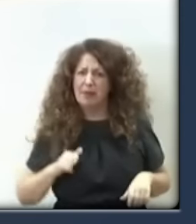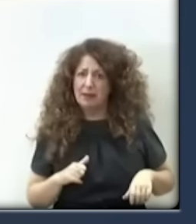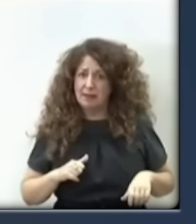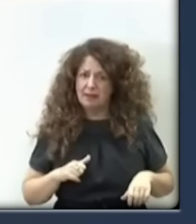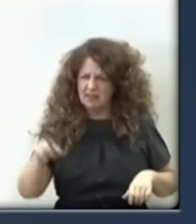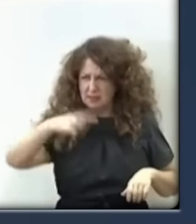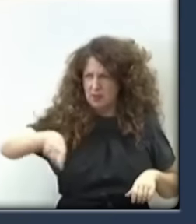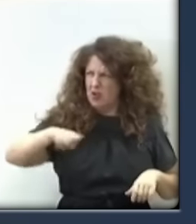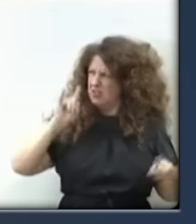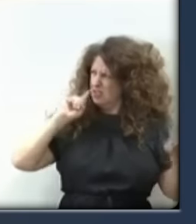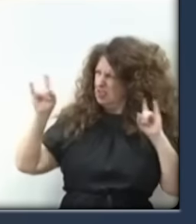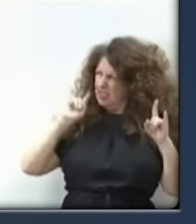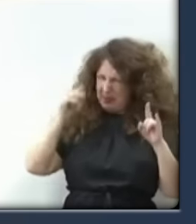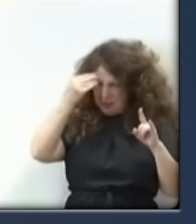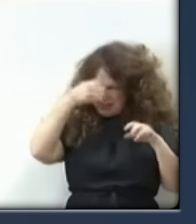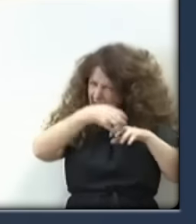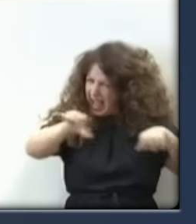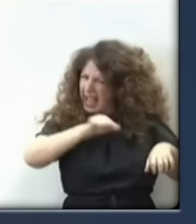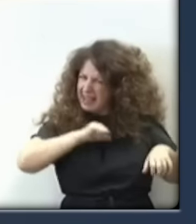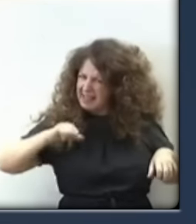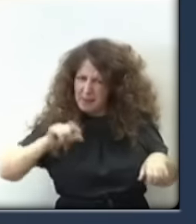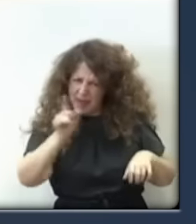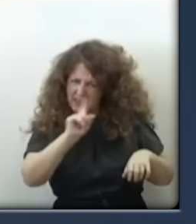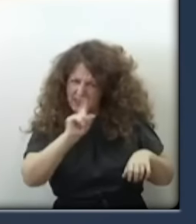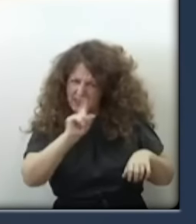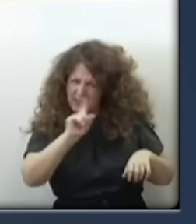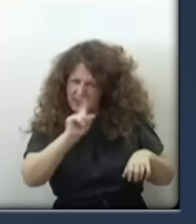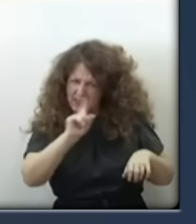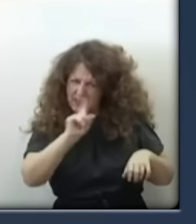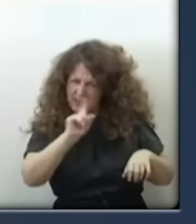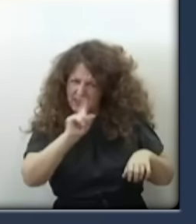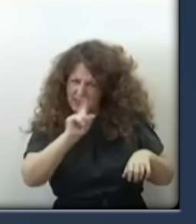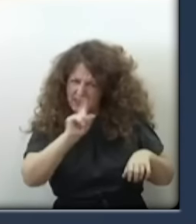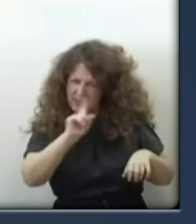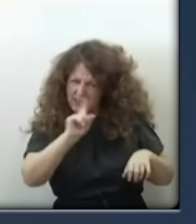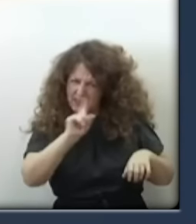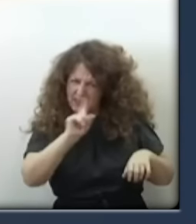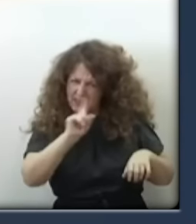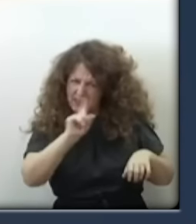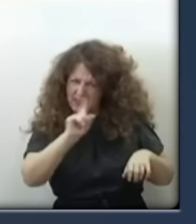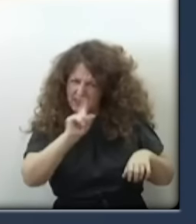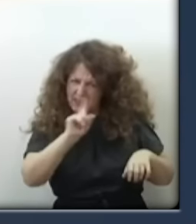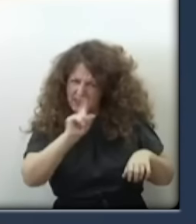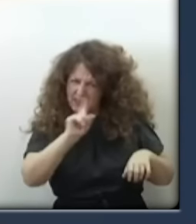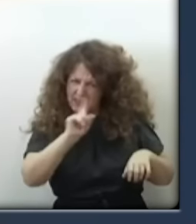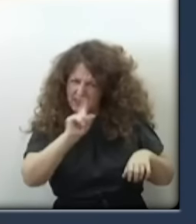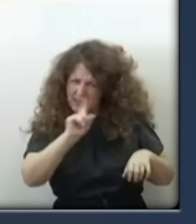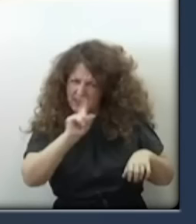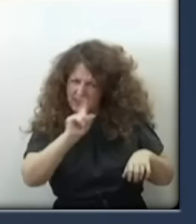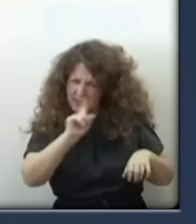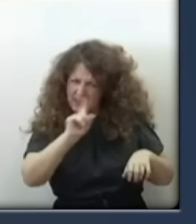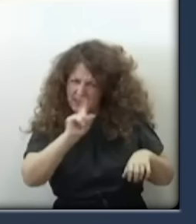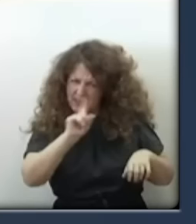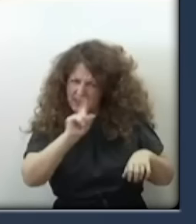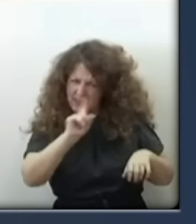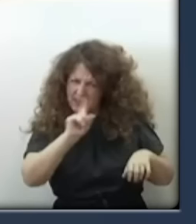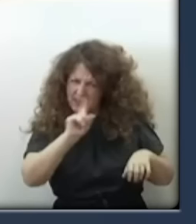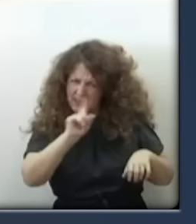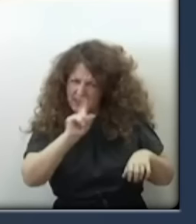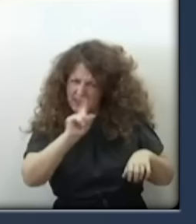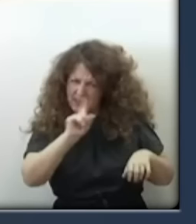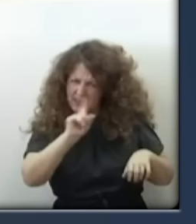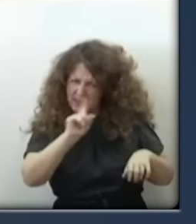ponen ustedes en cuestión la independencia de la agencia tributaria. Hombre, si tú fuiste la que filtraste todo lo de la pareja de Isabel Díaz Ayuso, hija.